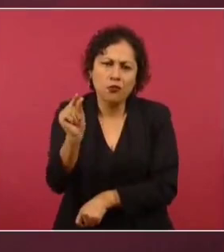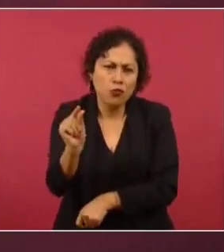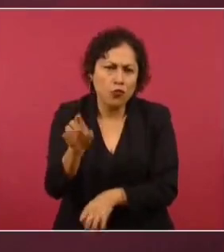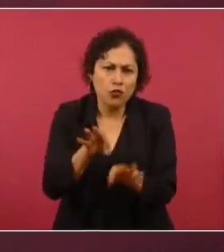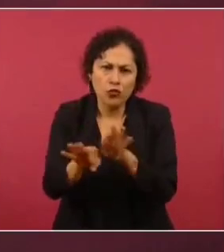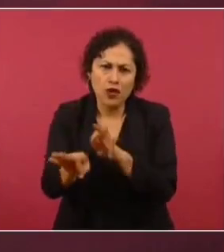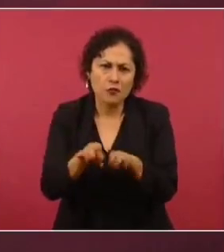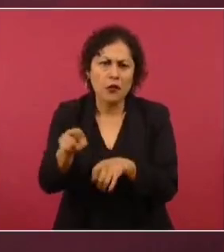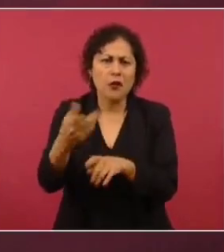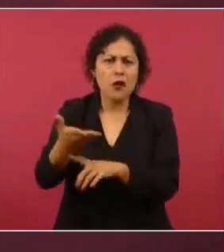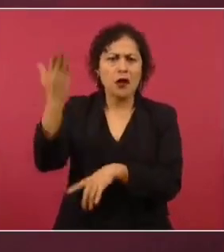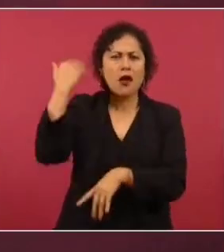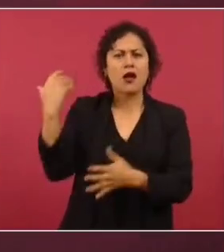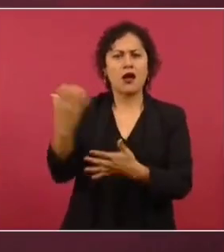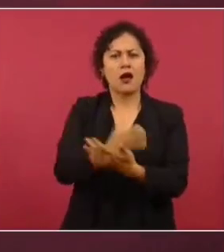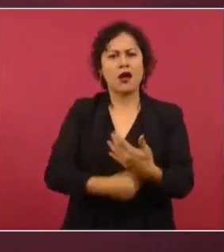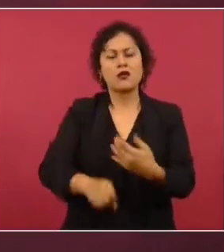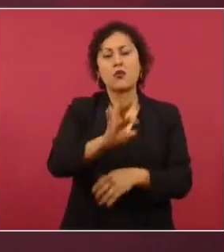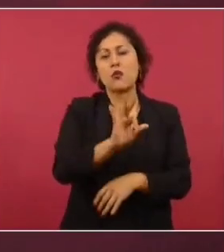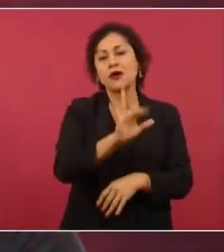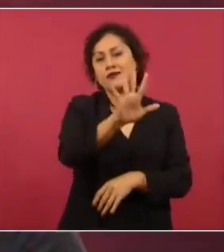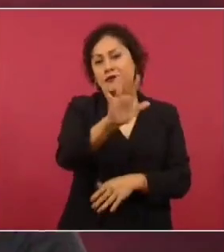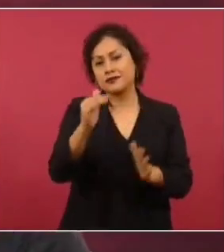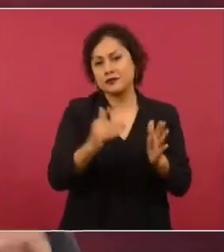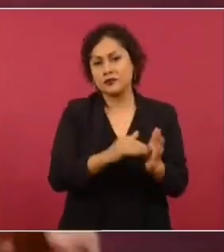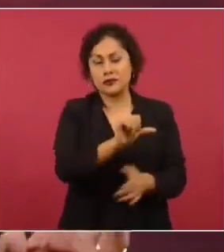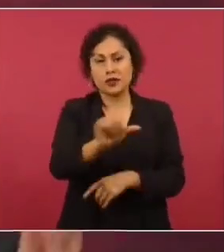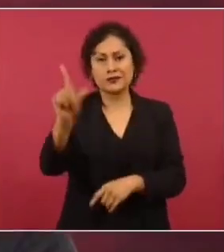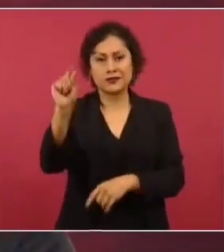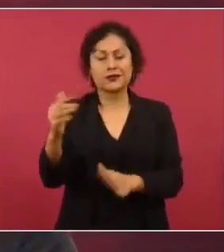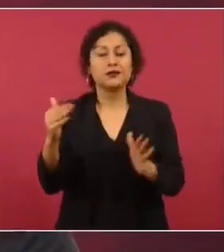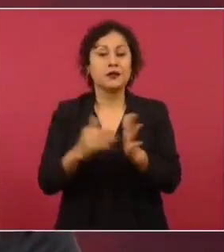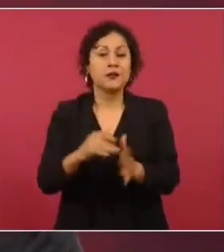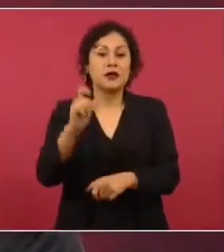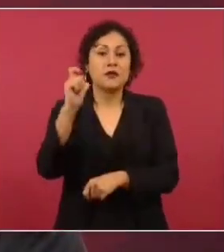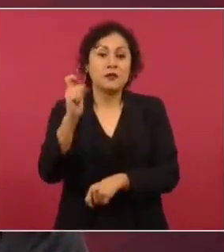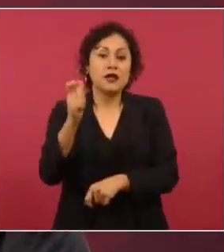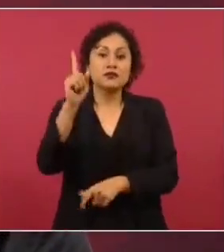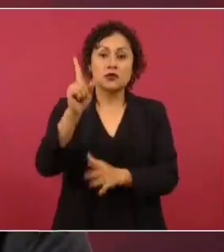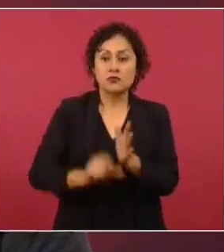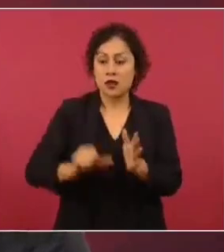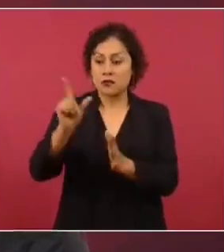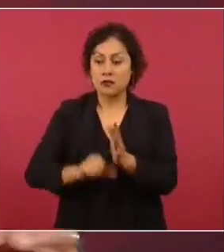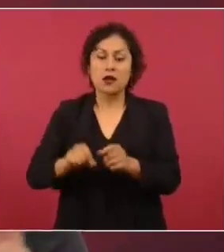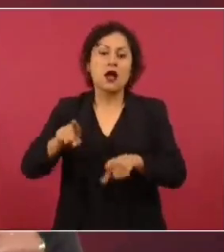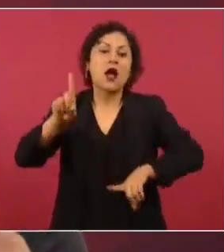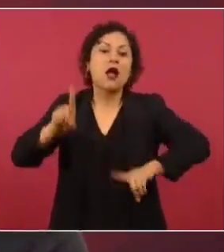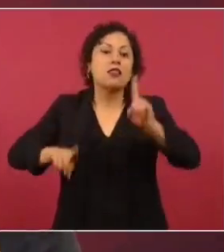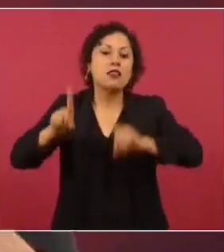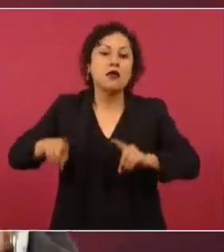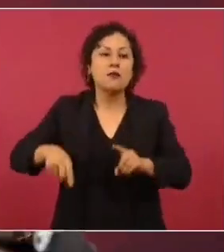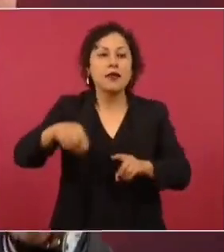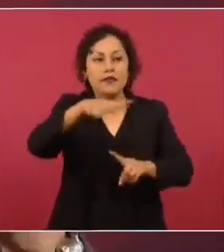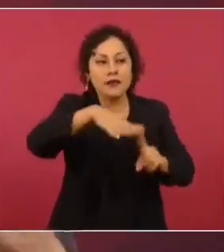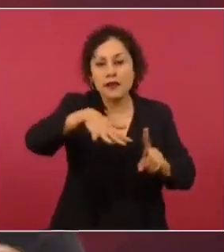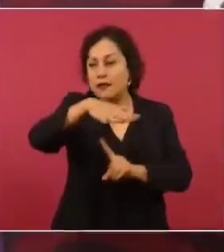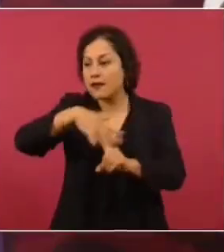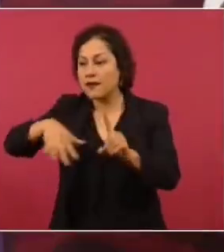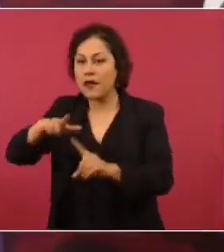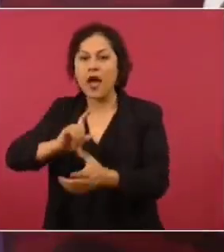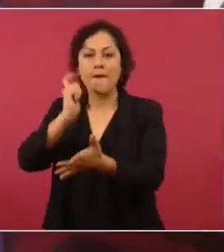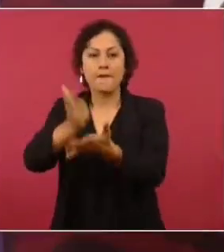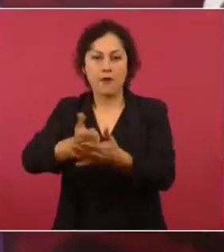de entre 45 mil y 70 mil pesos, dependiendo de la ubicación de cada uno de ellos. Entonces,